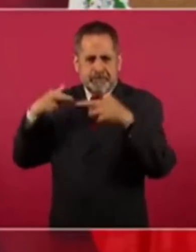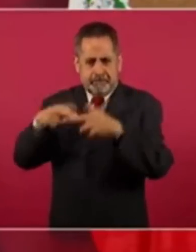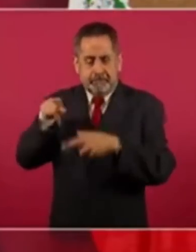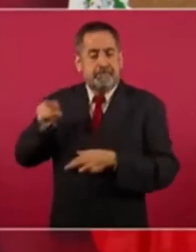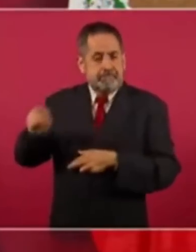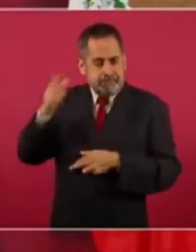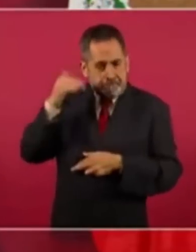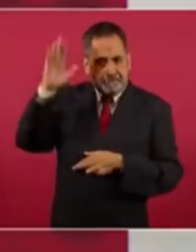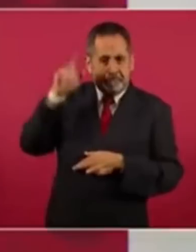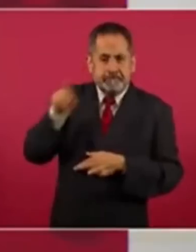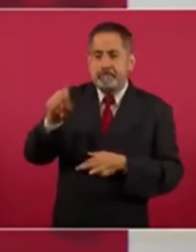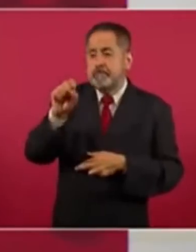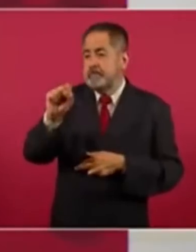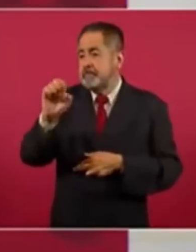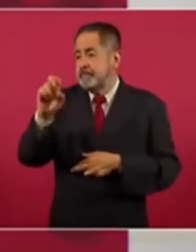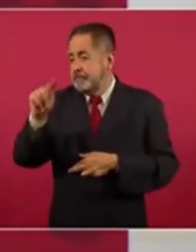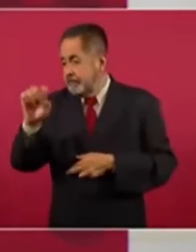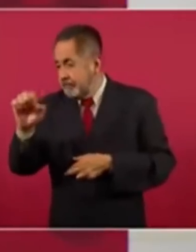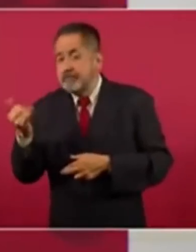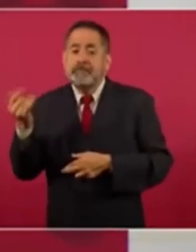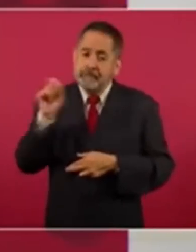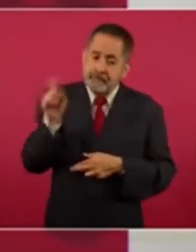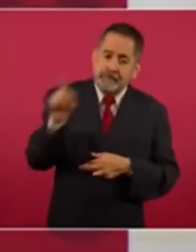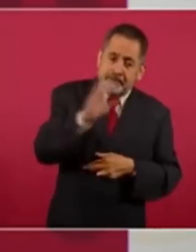del CENTE y de la CENTE,